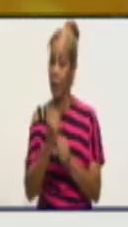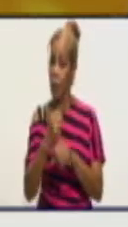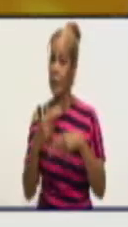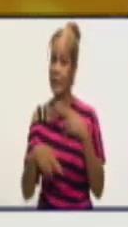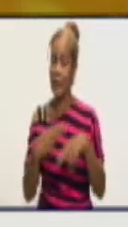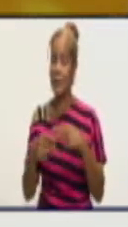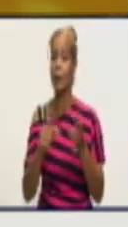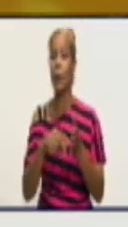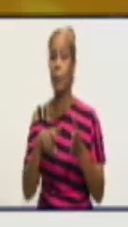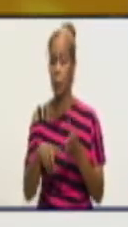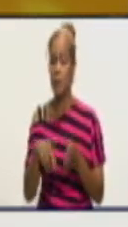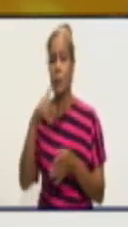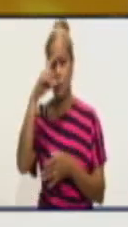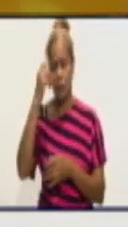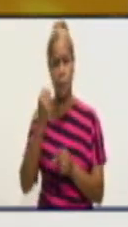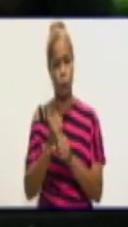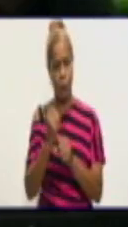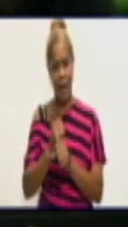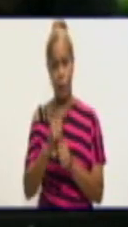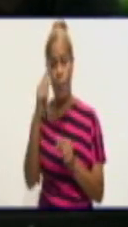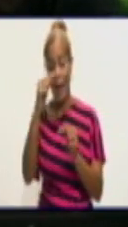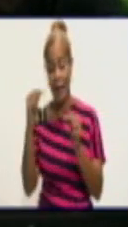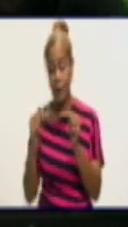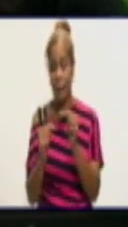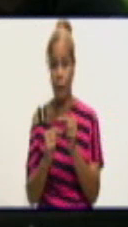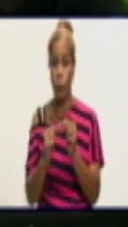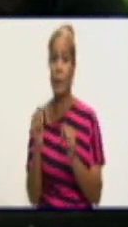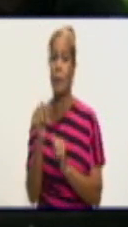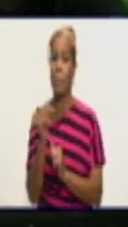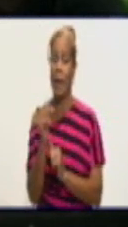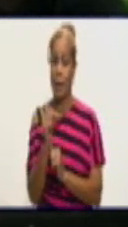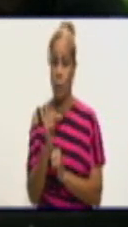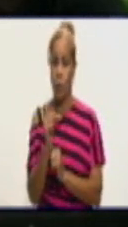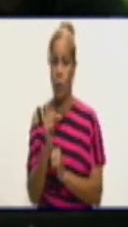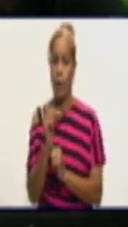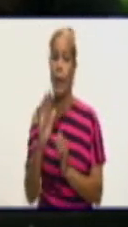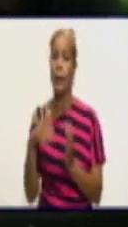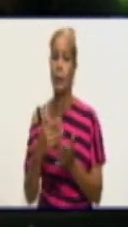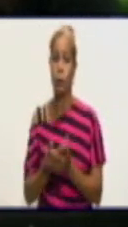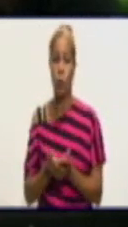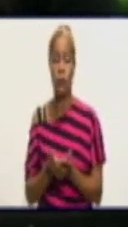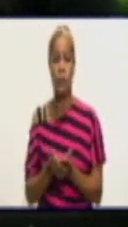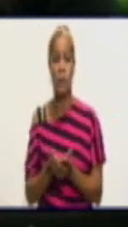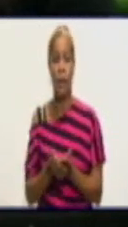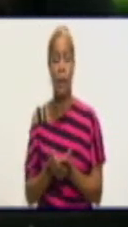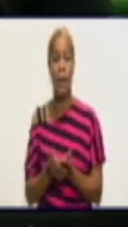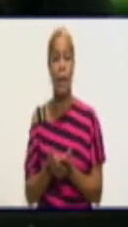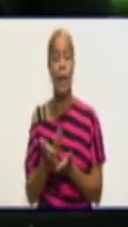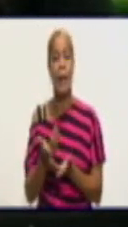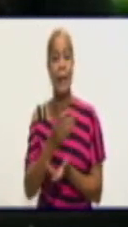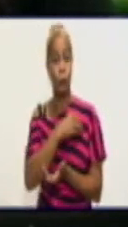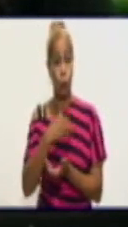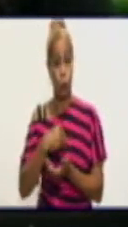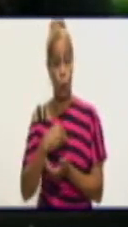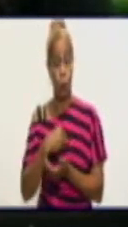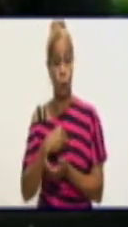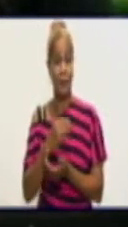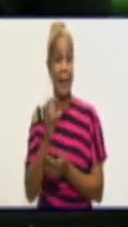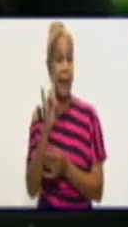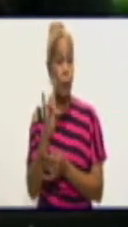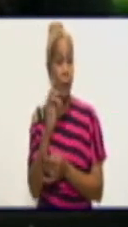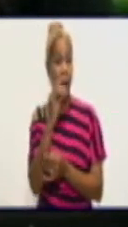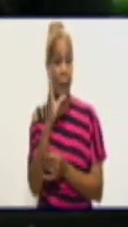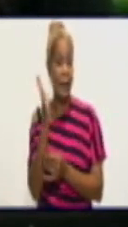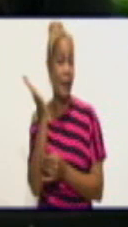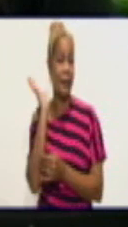disminución. Le decía que me llamó la atención que el doctor Durán dijo que no se corresponde con las características de la enfermedad. O sea, ese